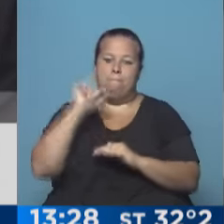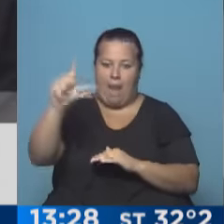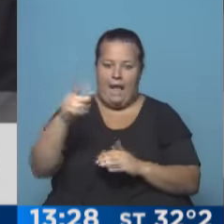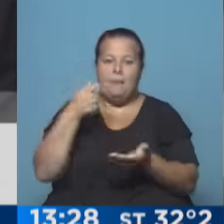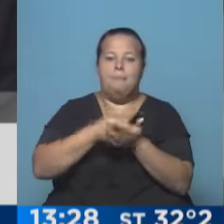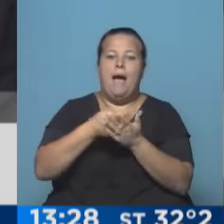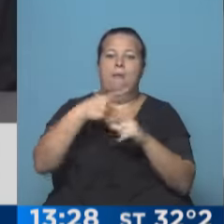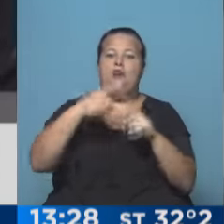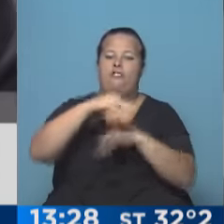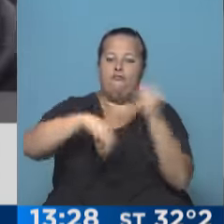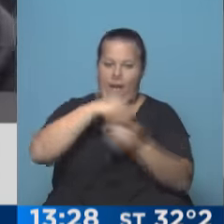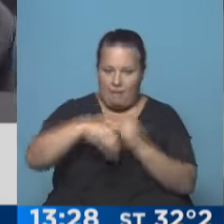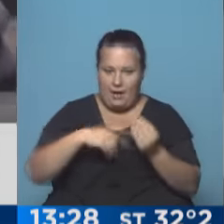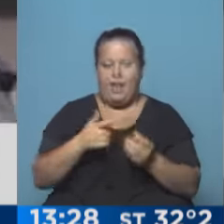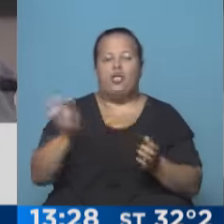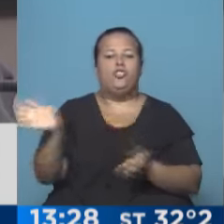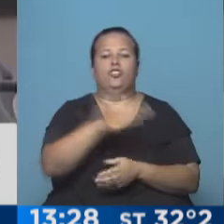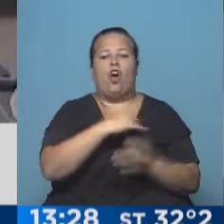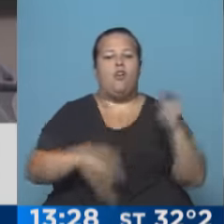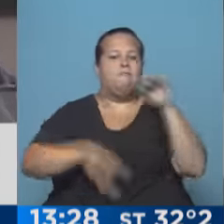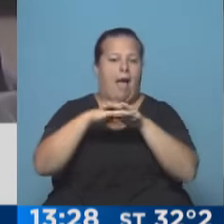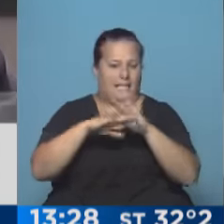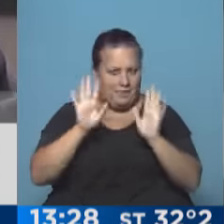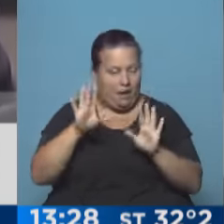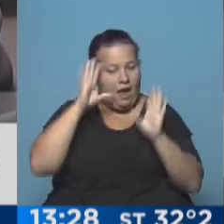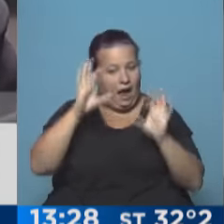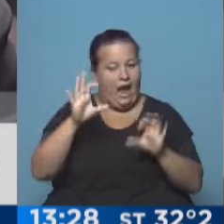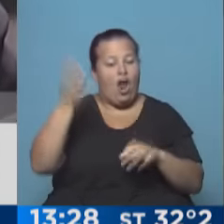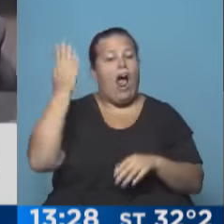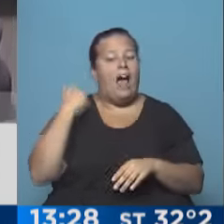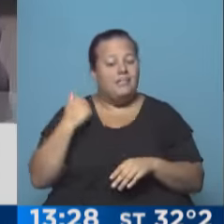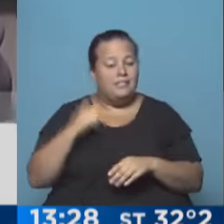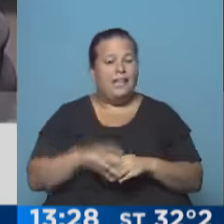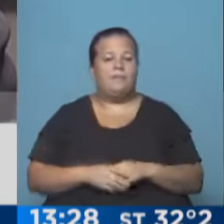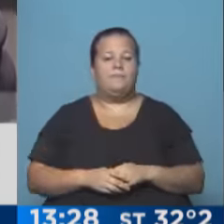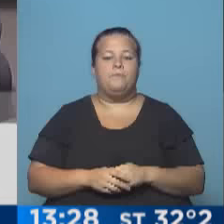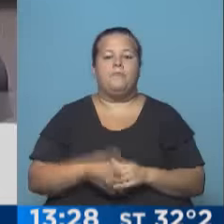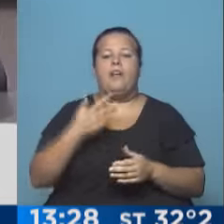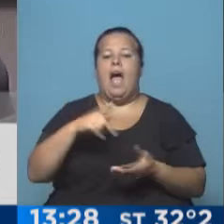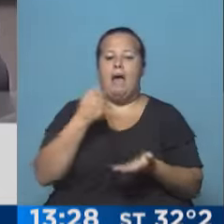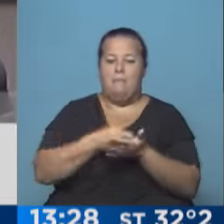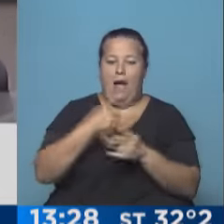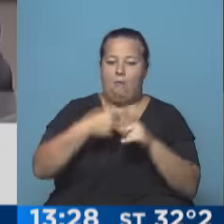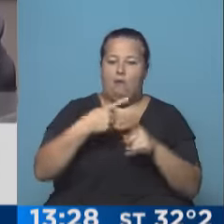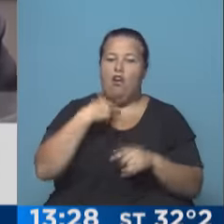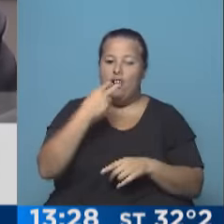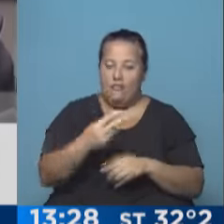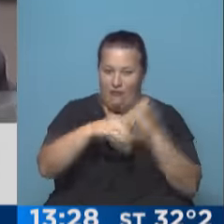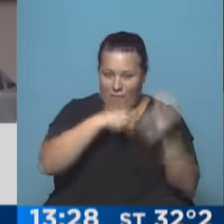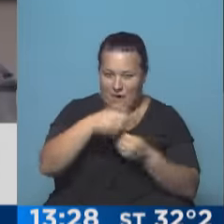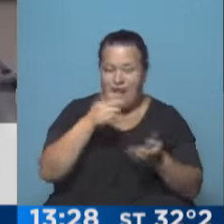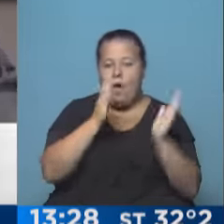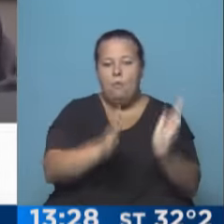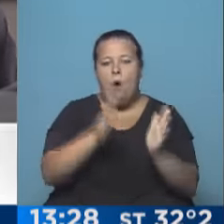asignaciones familiares y llevarlas todos a la máxima categoría. Recordemos que lo que se había hecho con las asignaciones familiares era segmentar